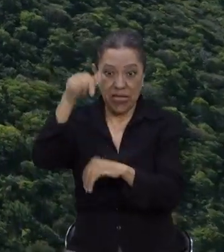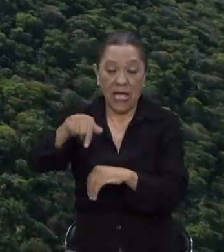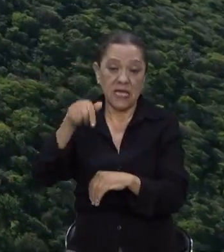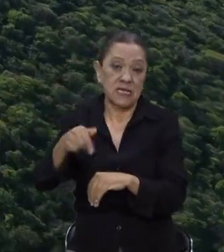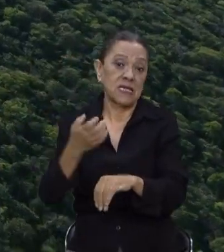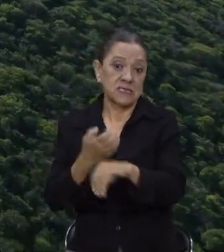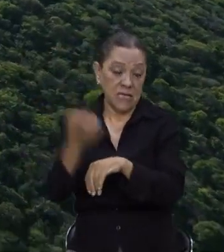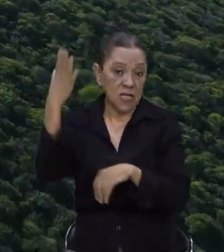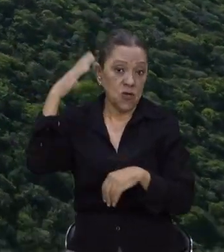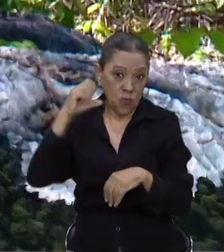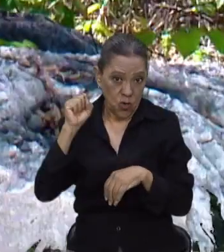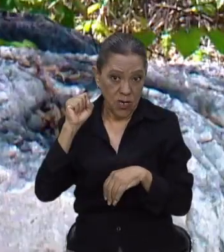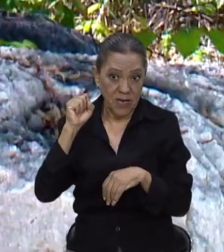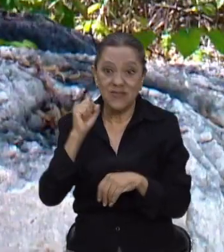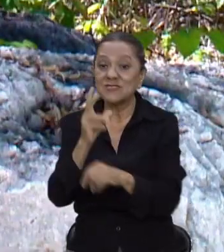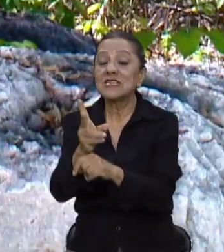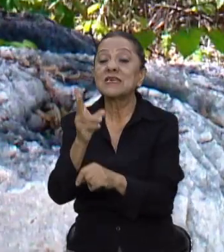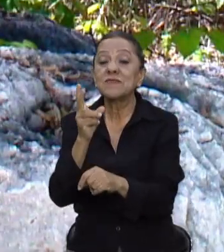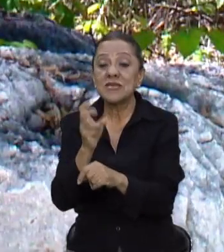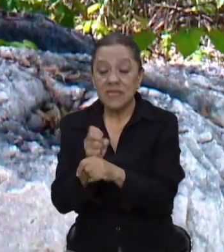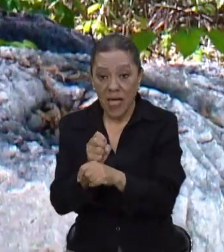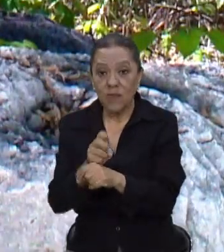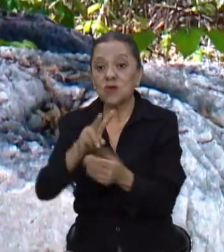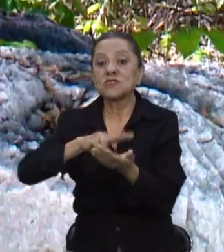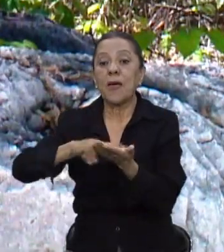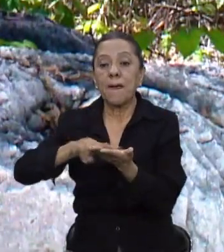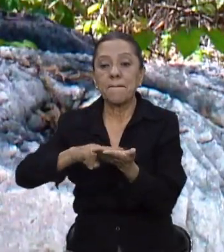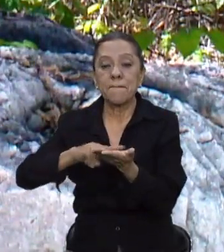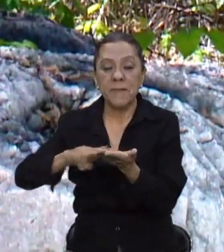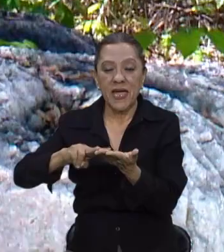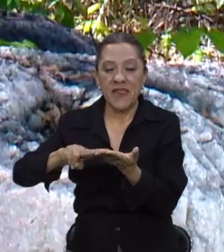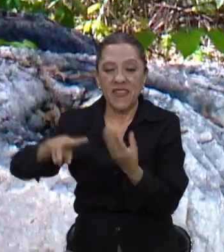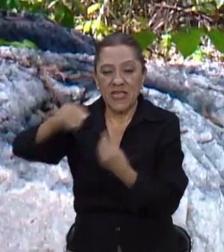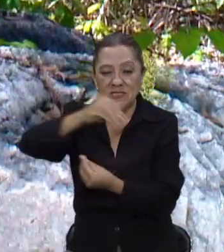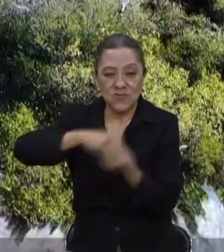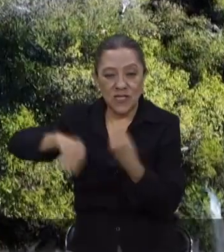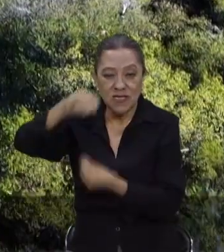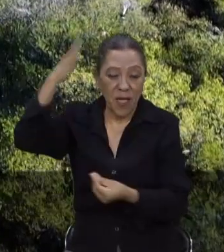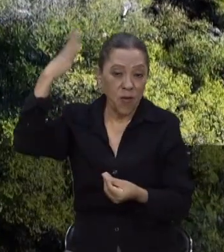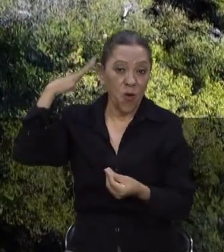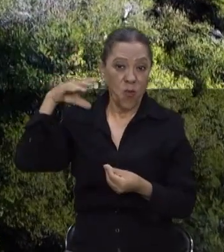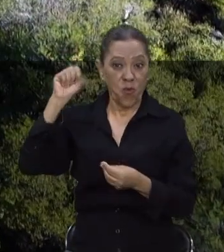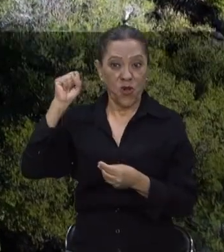ubican en el estado de Morelos. Los invitamos por un Morelos verde y sustentable.